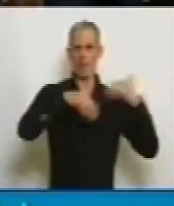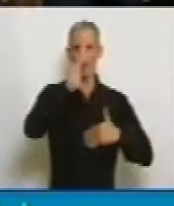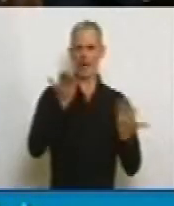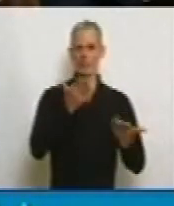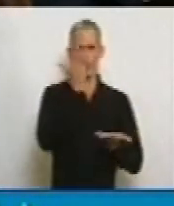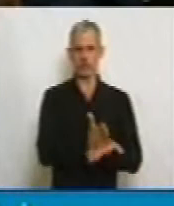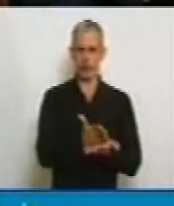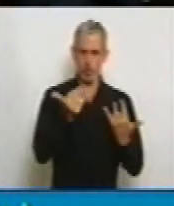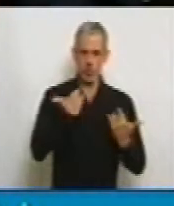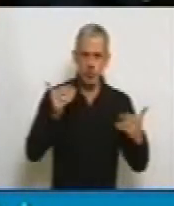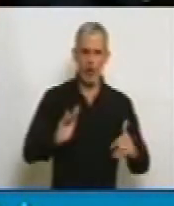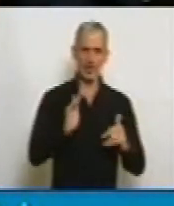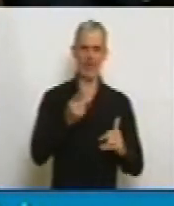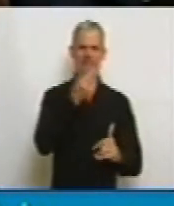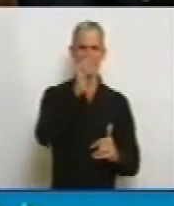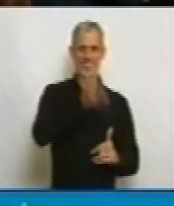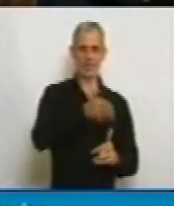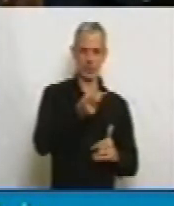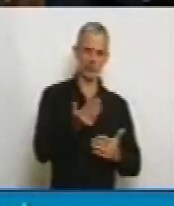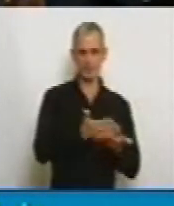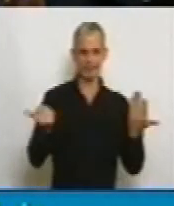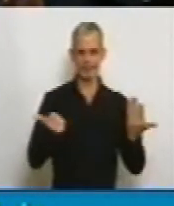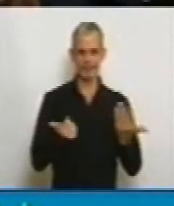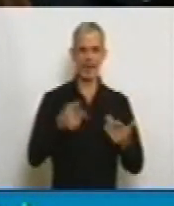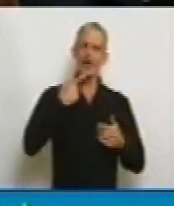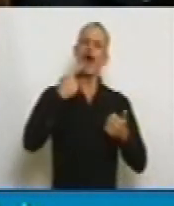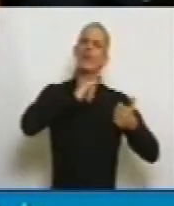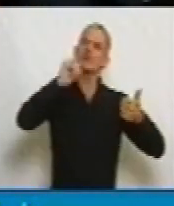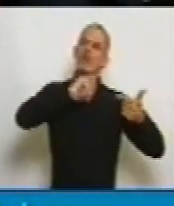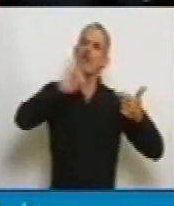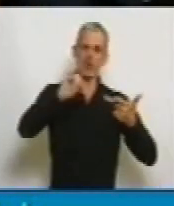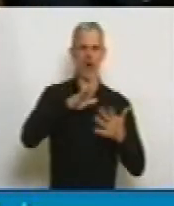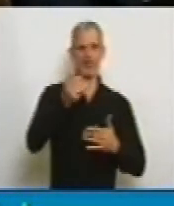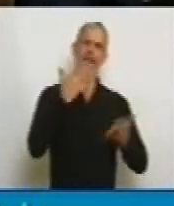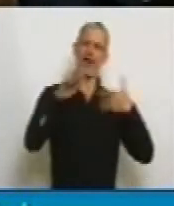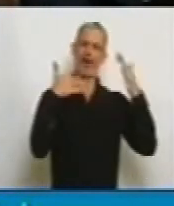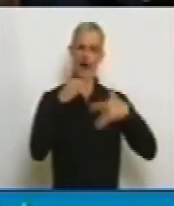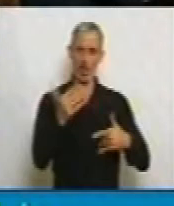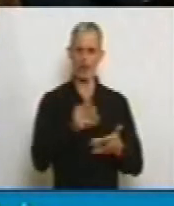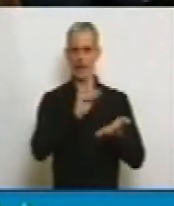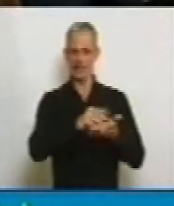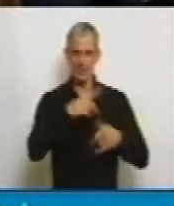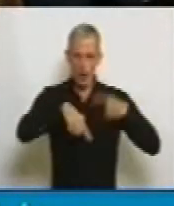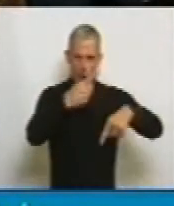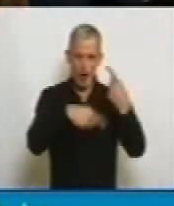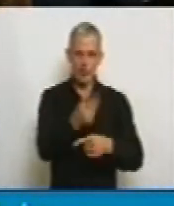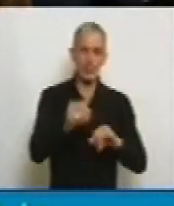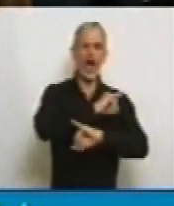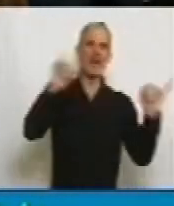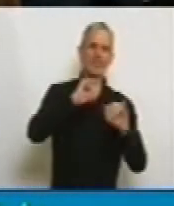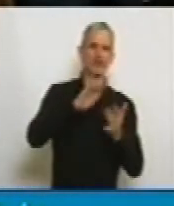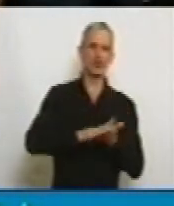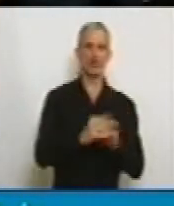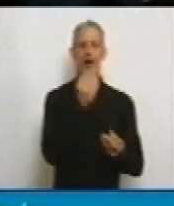contundencia para evitar las argucias que se vienen desarrollando, para evitar, además, porque se ha